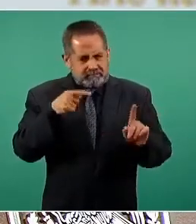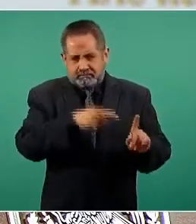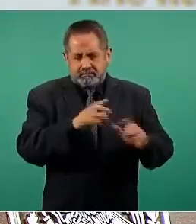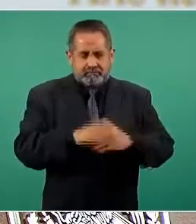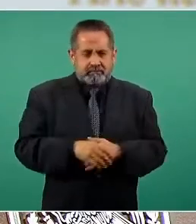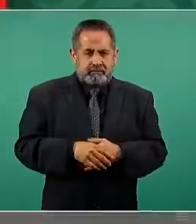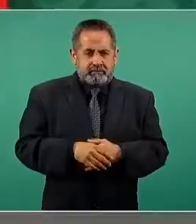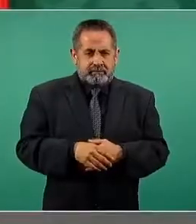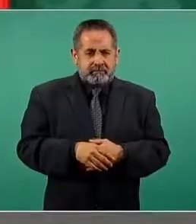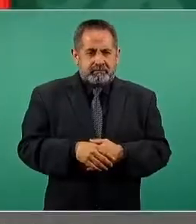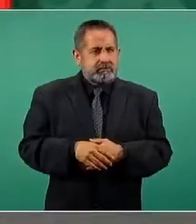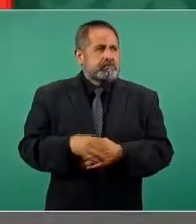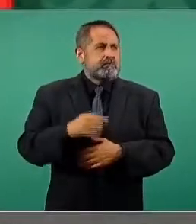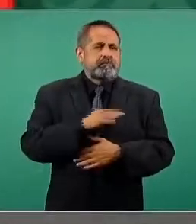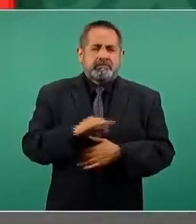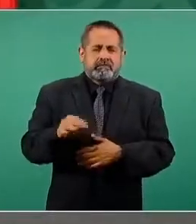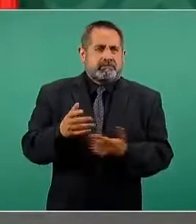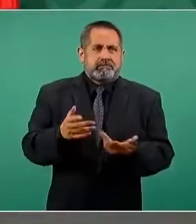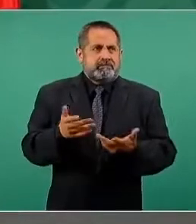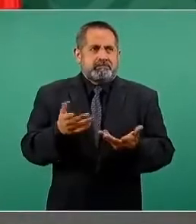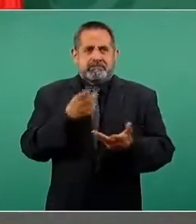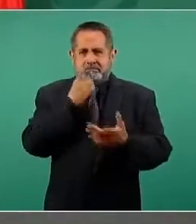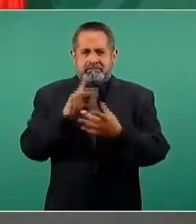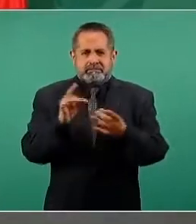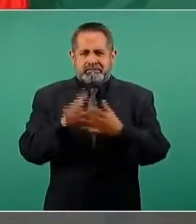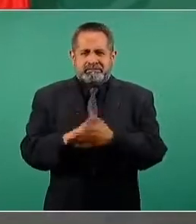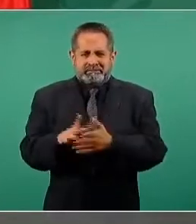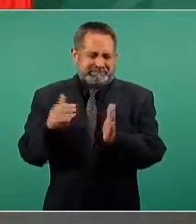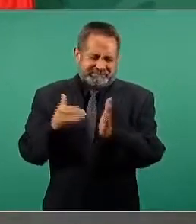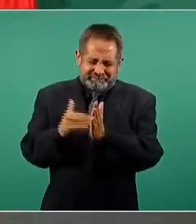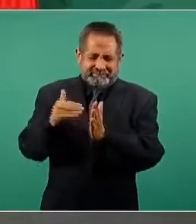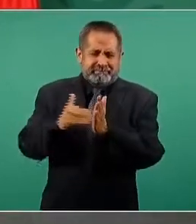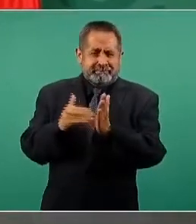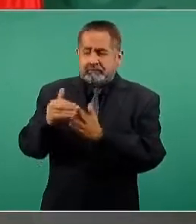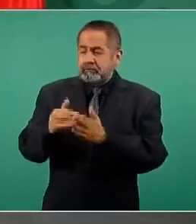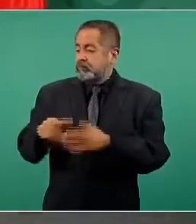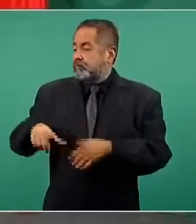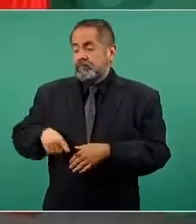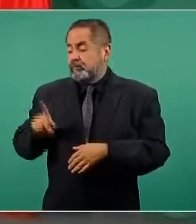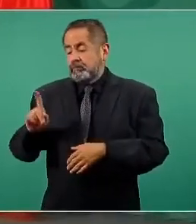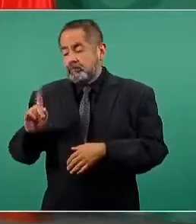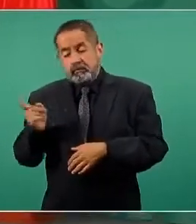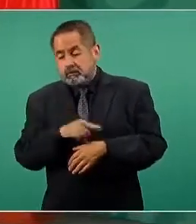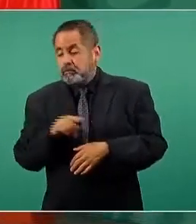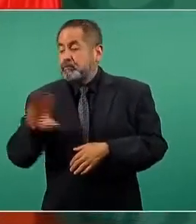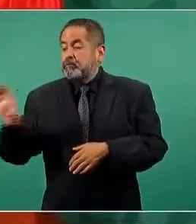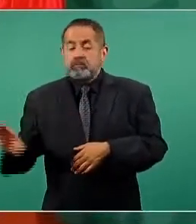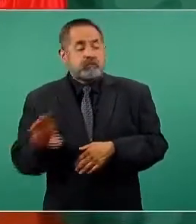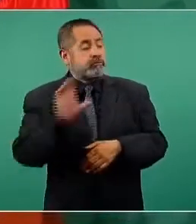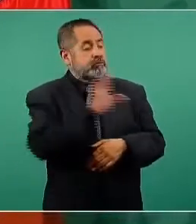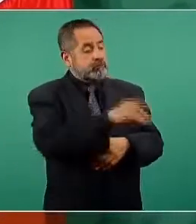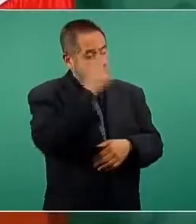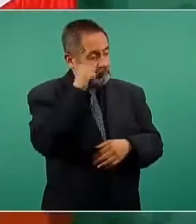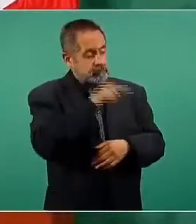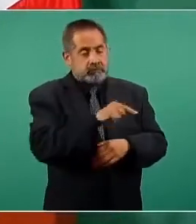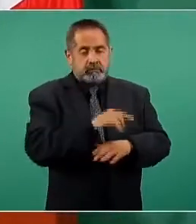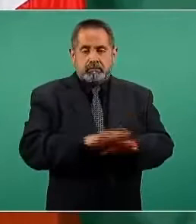Pero les hablo de miles de millones de pesos que les devolvieron.